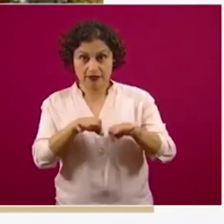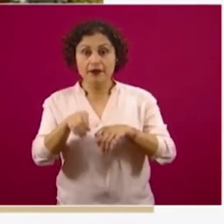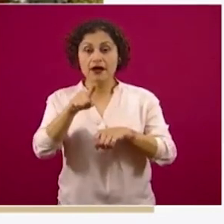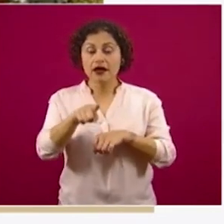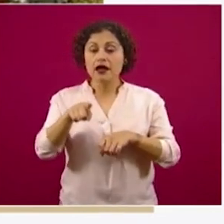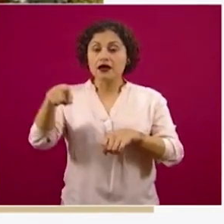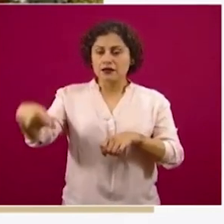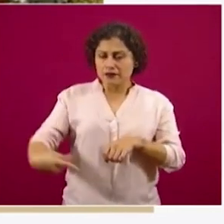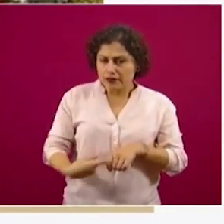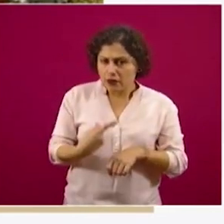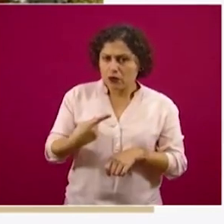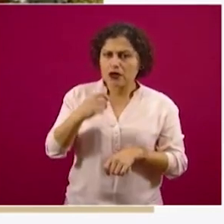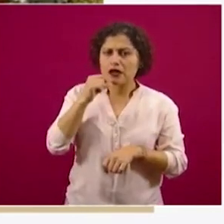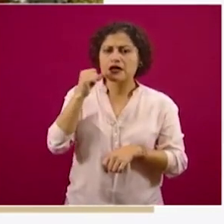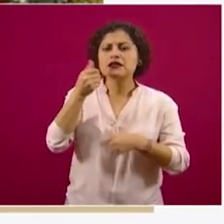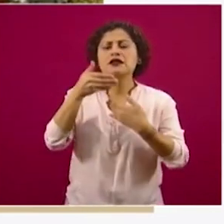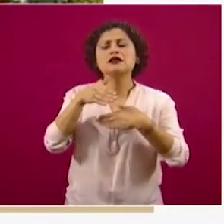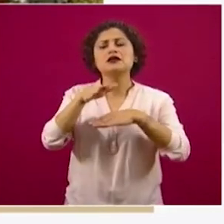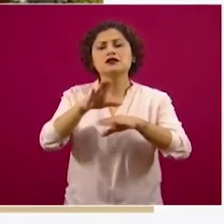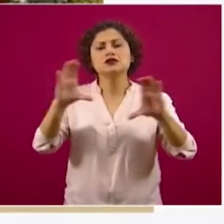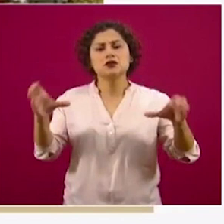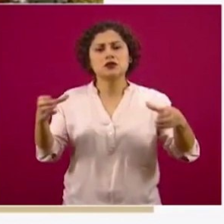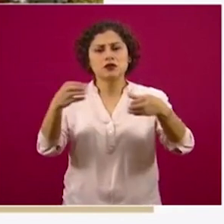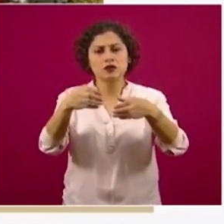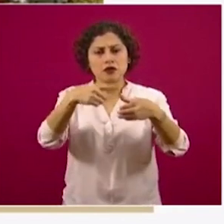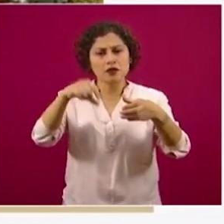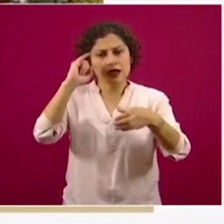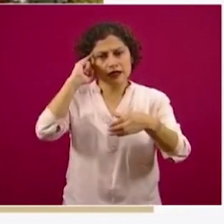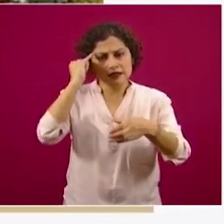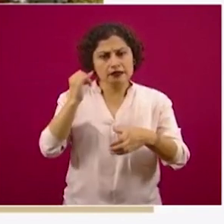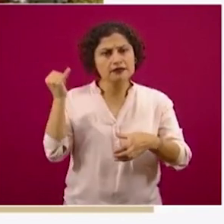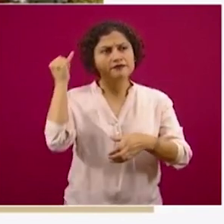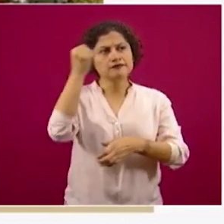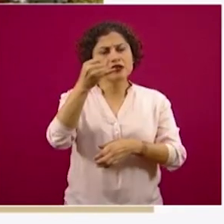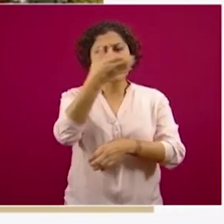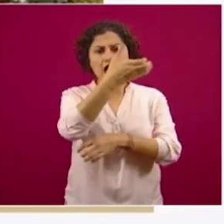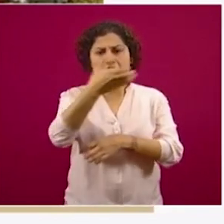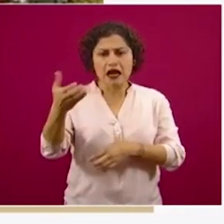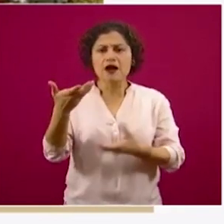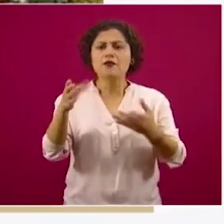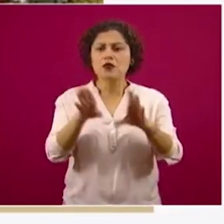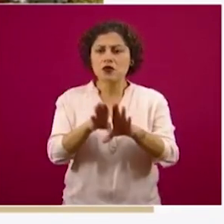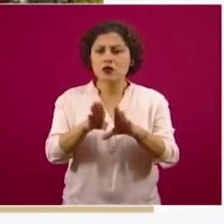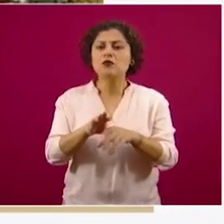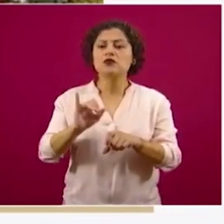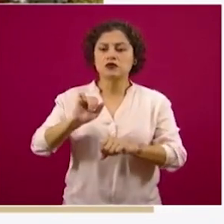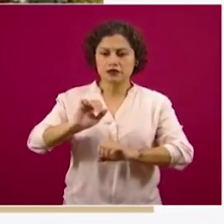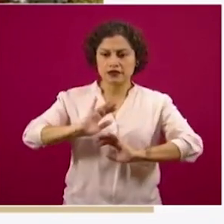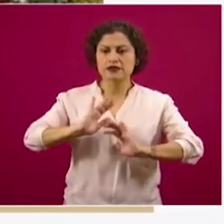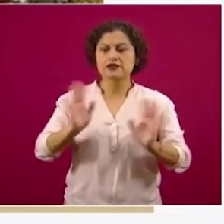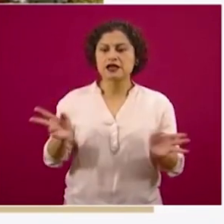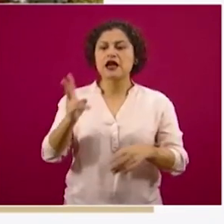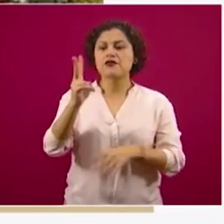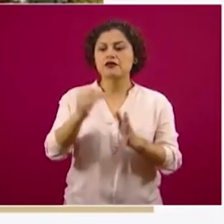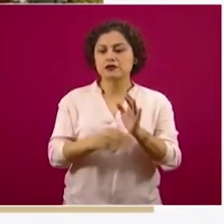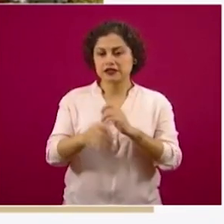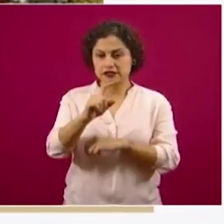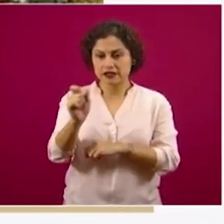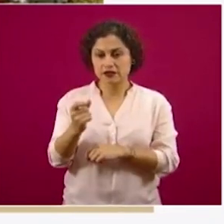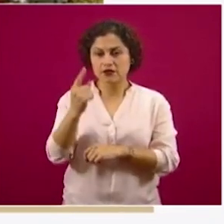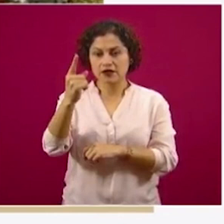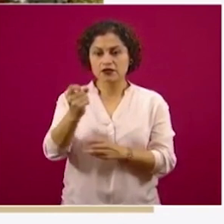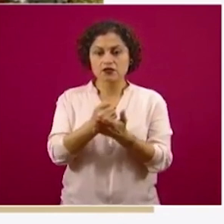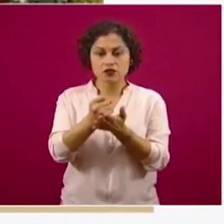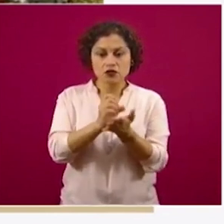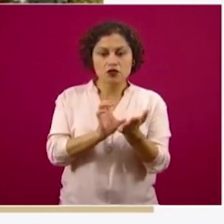nos hacía esta pregunta, pues 217 créditos solidarios se han aprobado para pequeñas empresas que están registradas